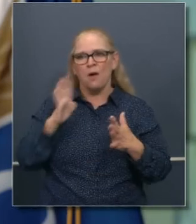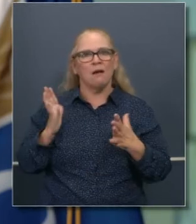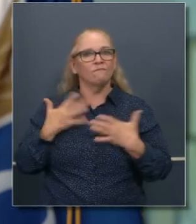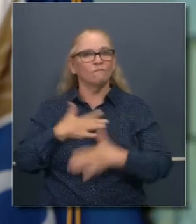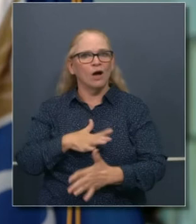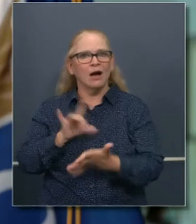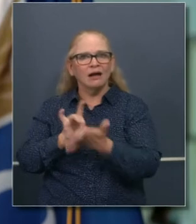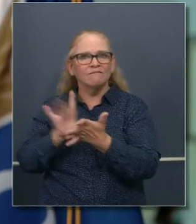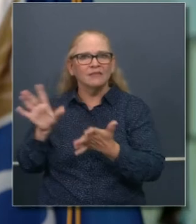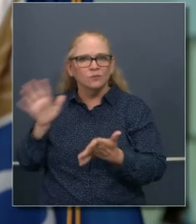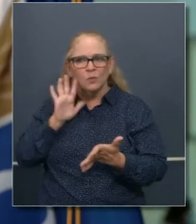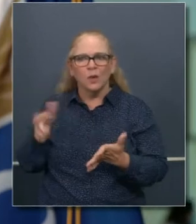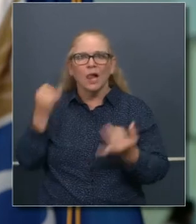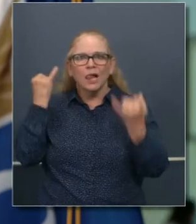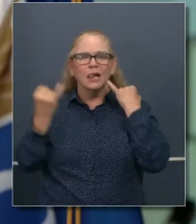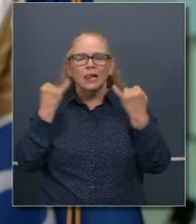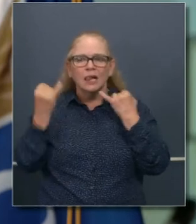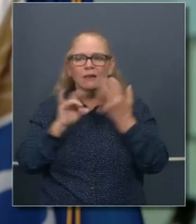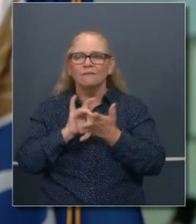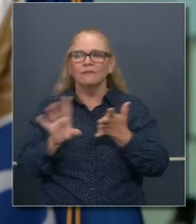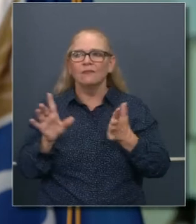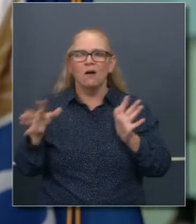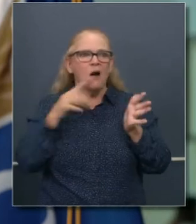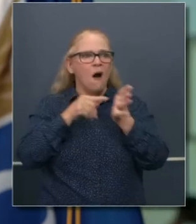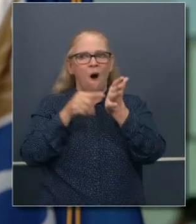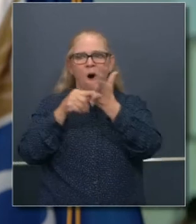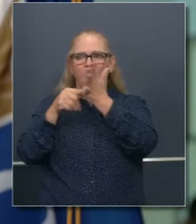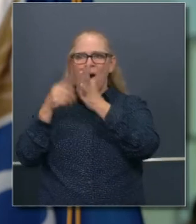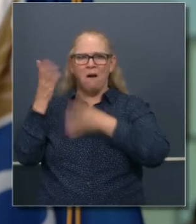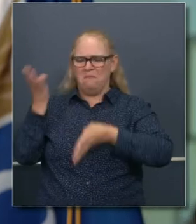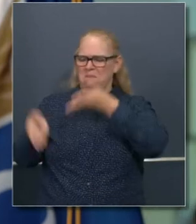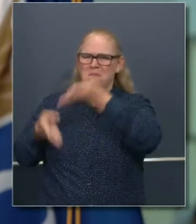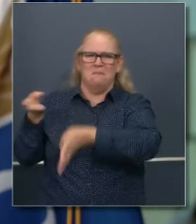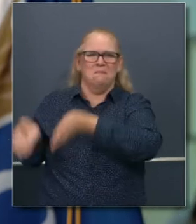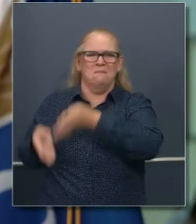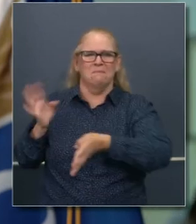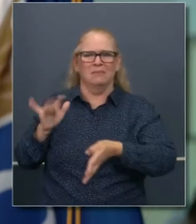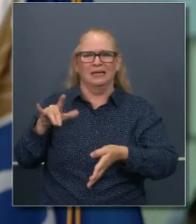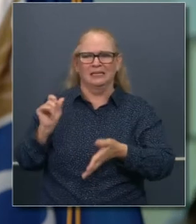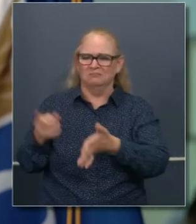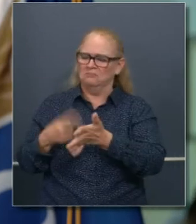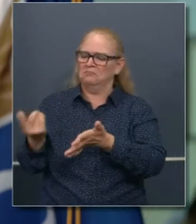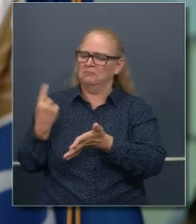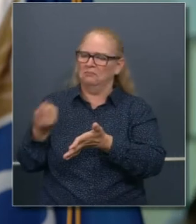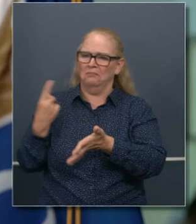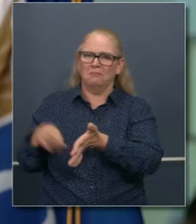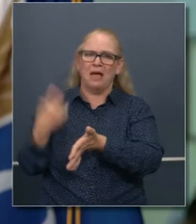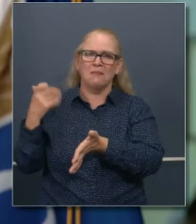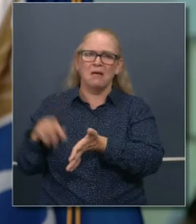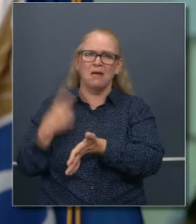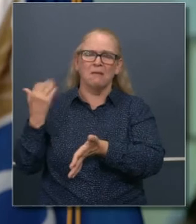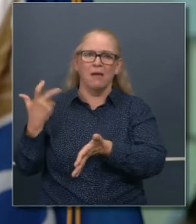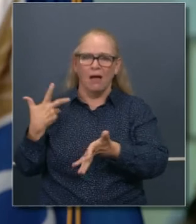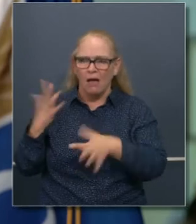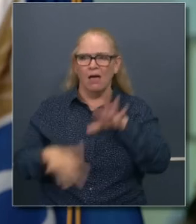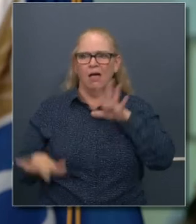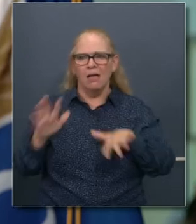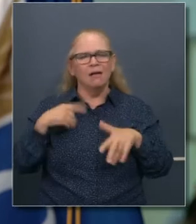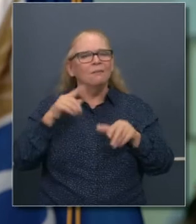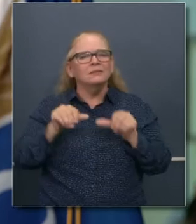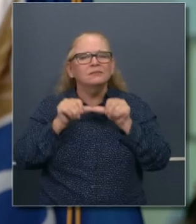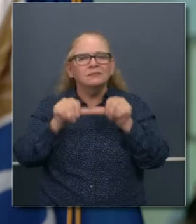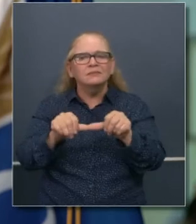vulnerables, perdón, a desalojos y a otras consecuencias. Entonces,